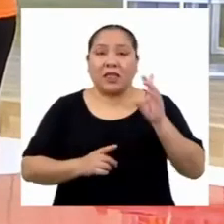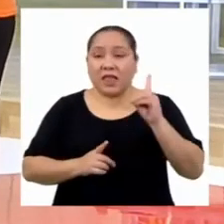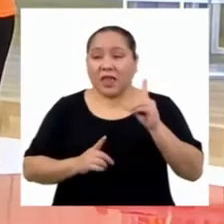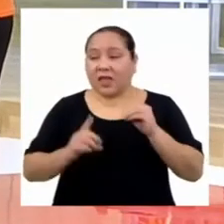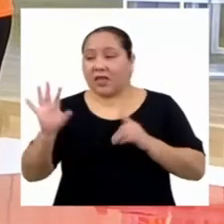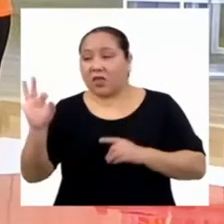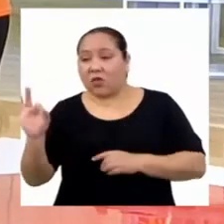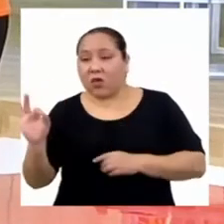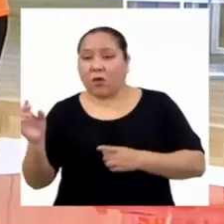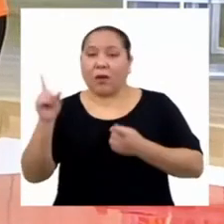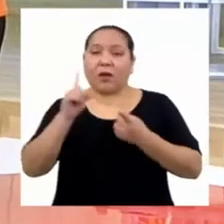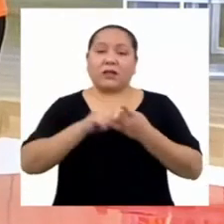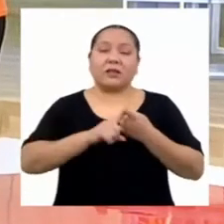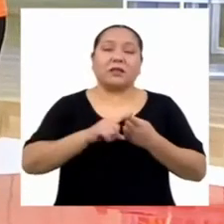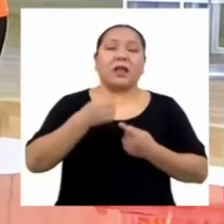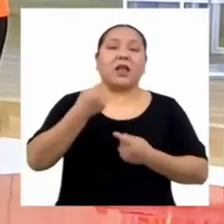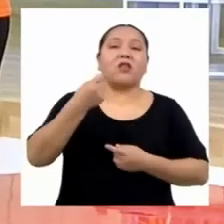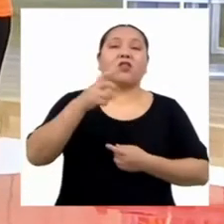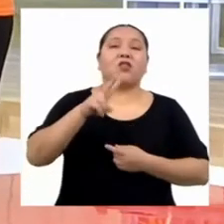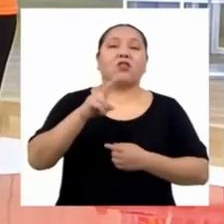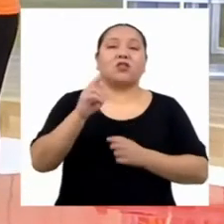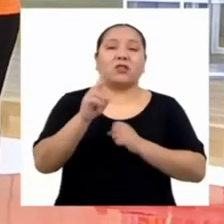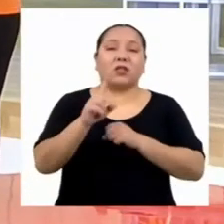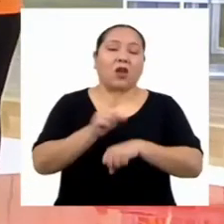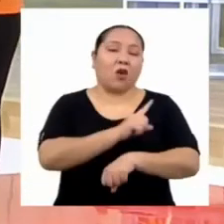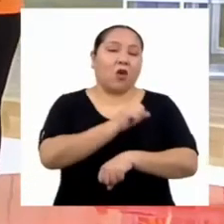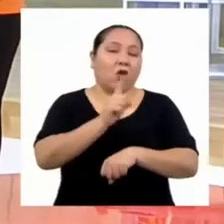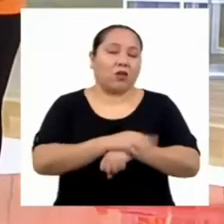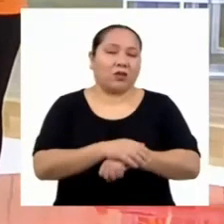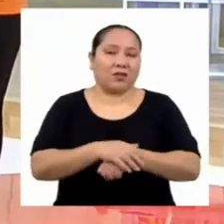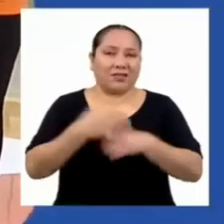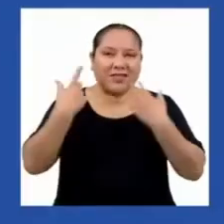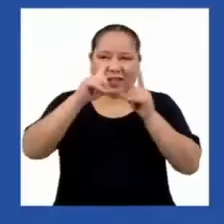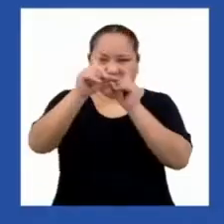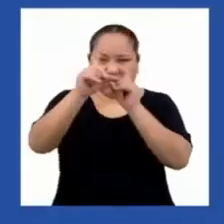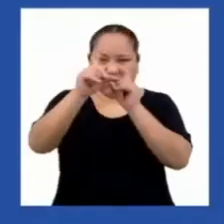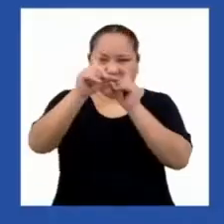Creo que con eso ya tenemos una encuesta completa.